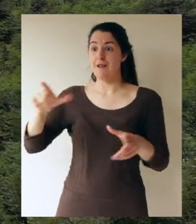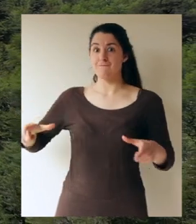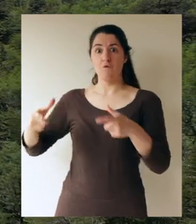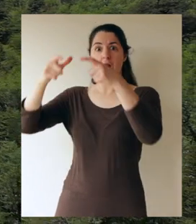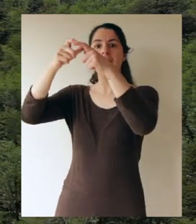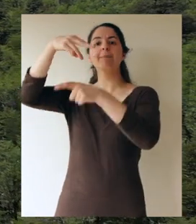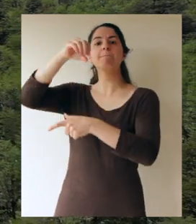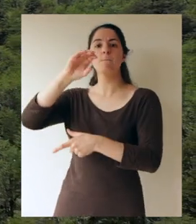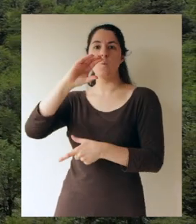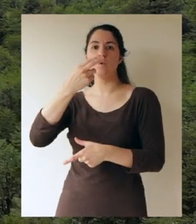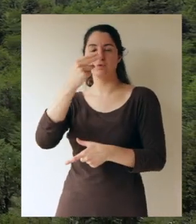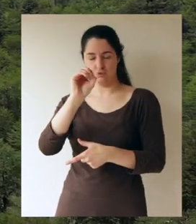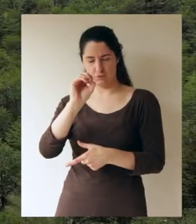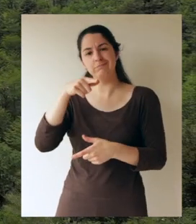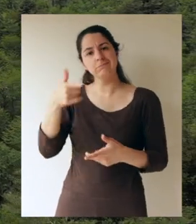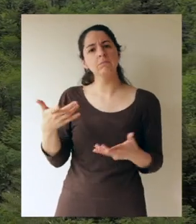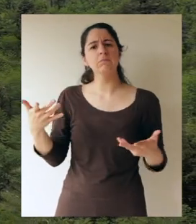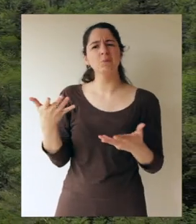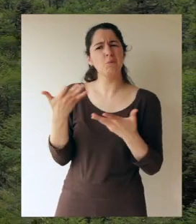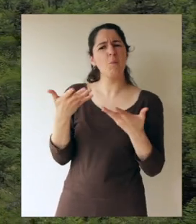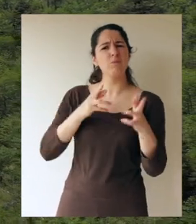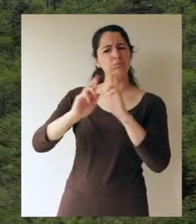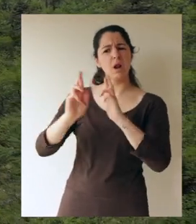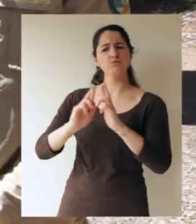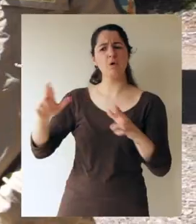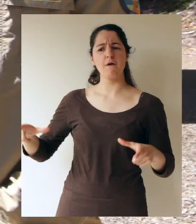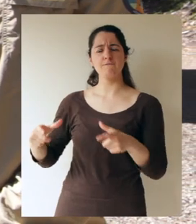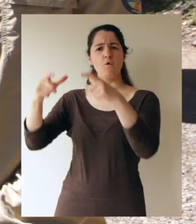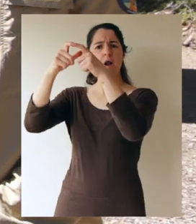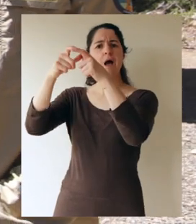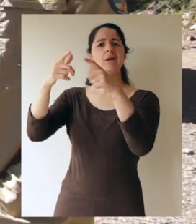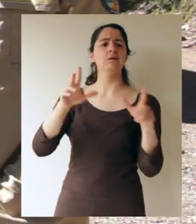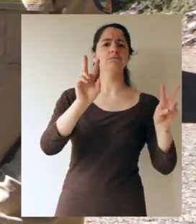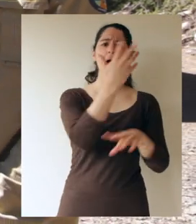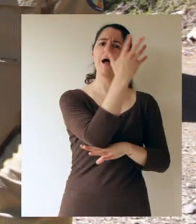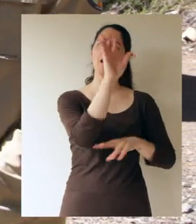Choshuenco. ¿Y cómo se relaciona el Mocho Choshuenco con la Reserva?